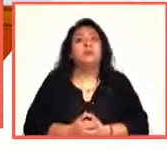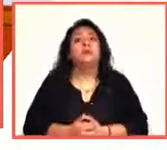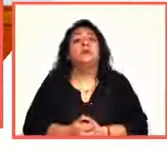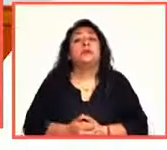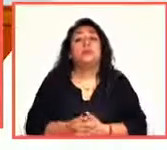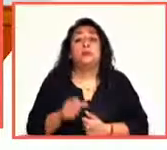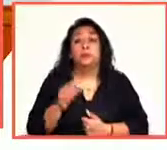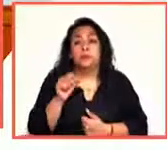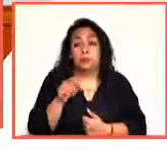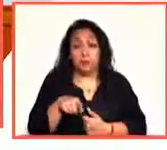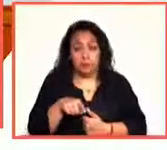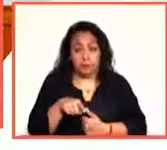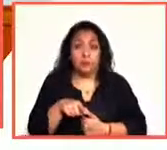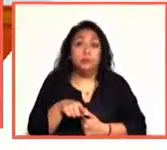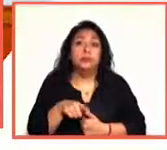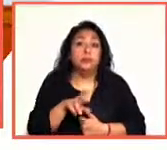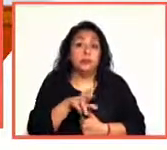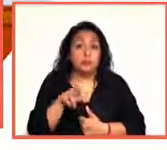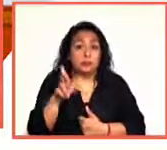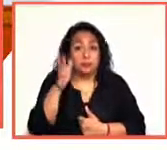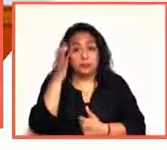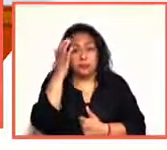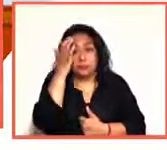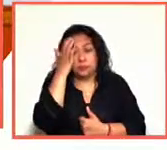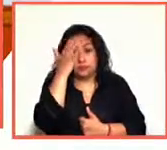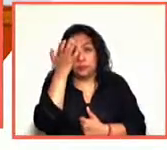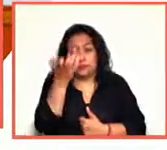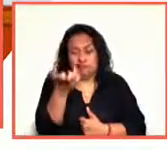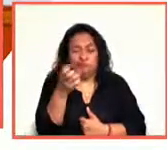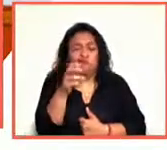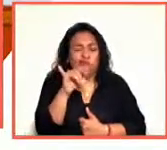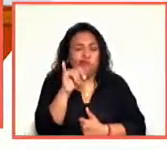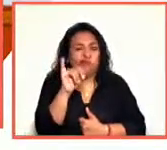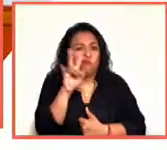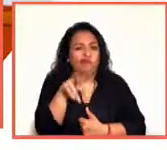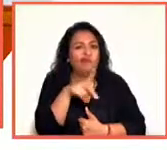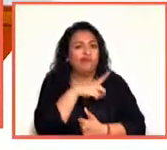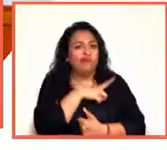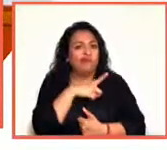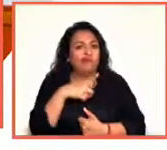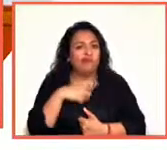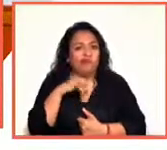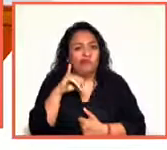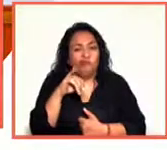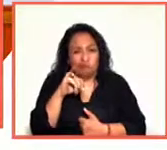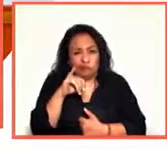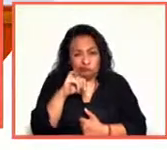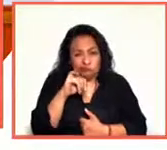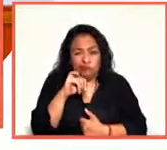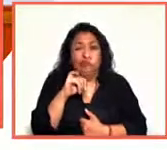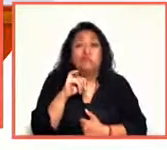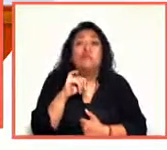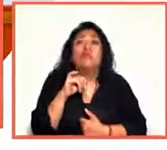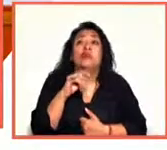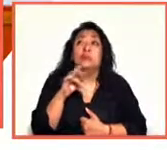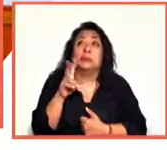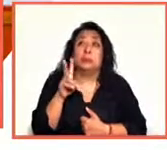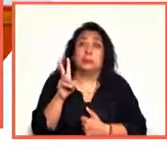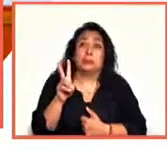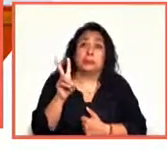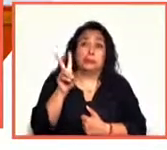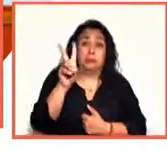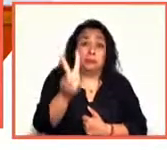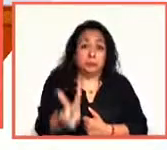justo reconocen el adeudo. Y vamos a tener el viernes próximo otra